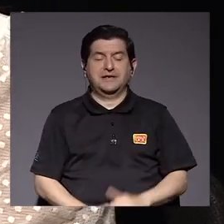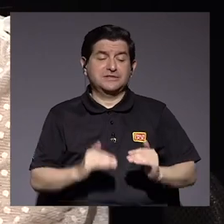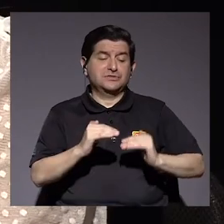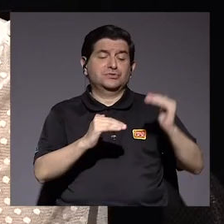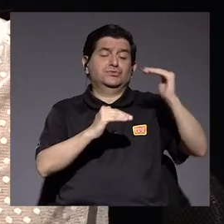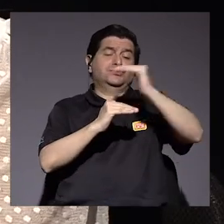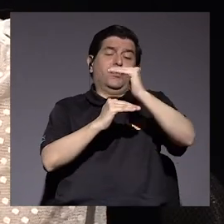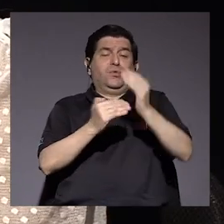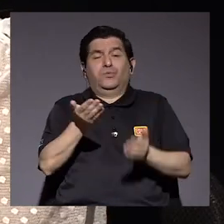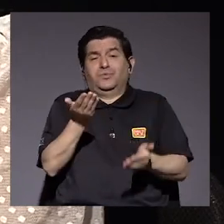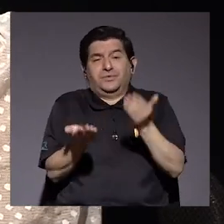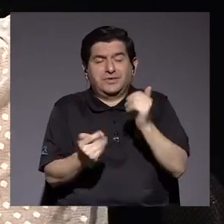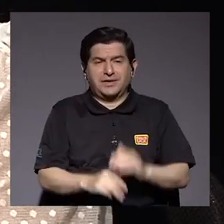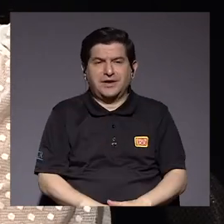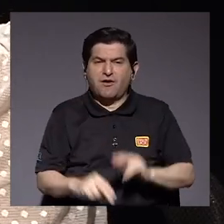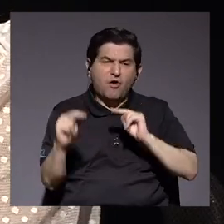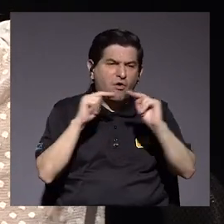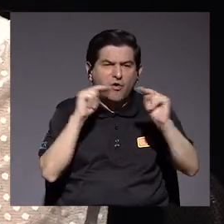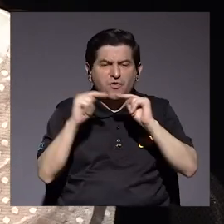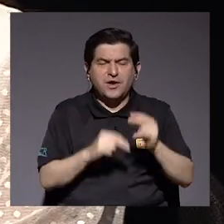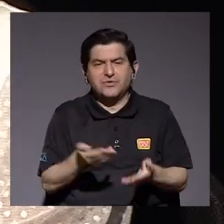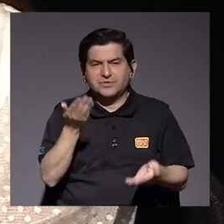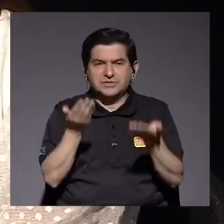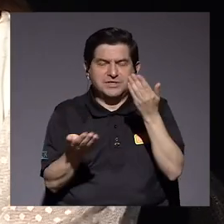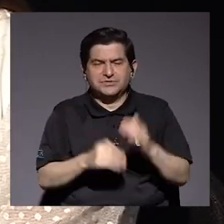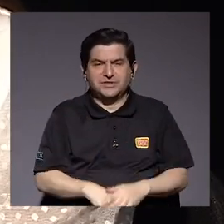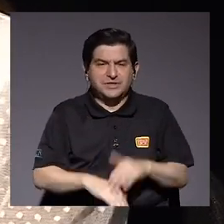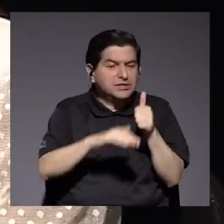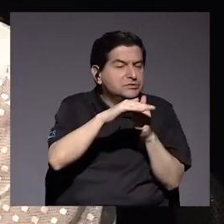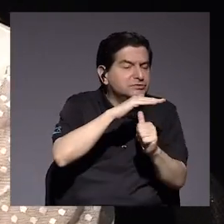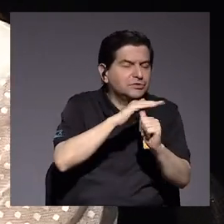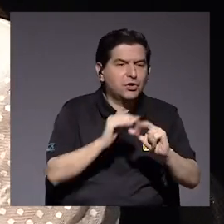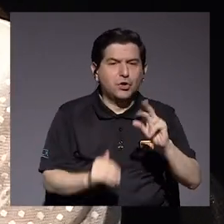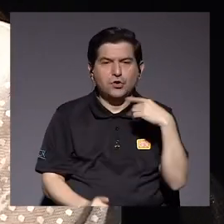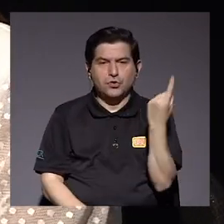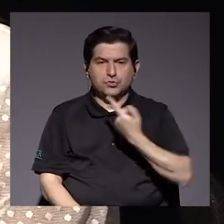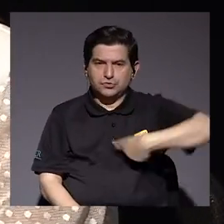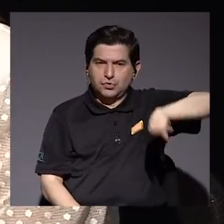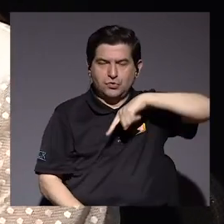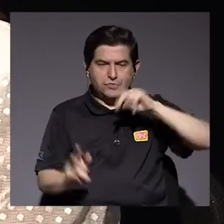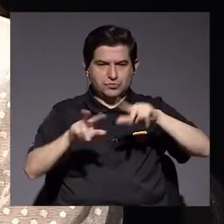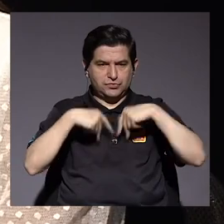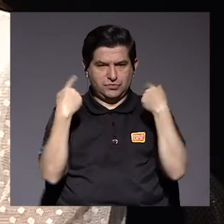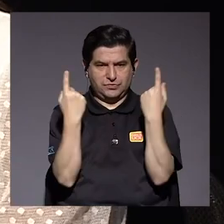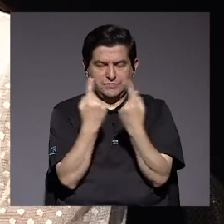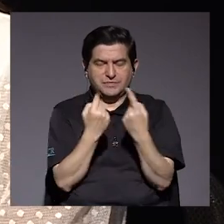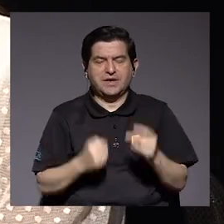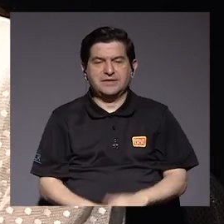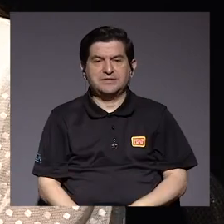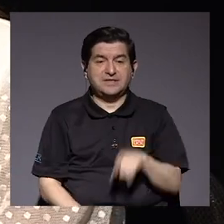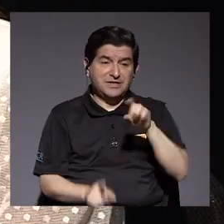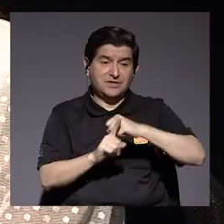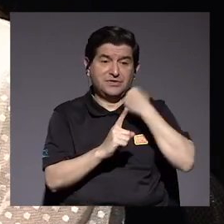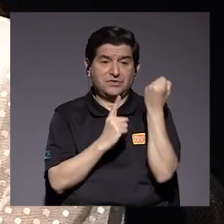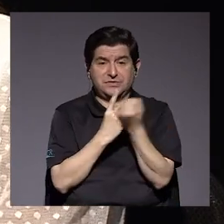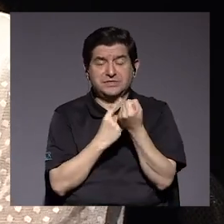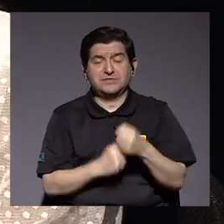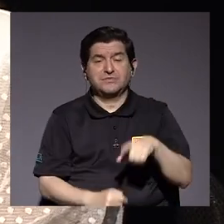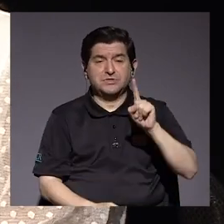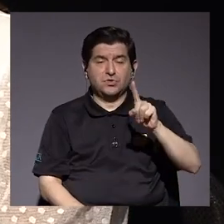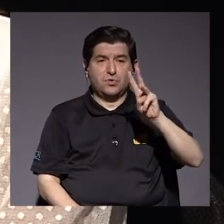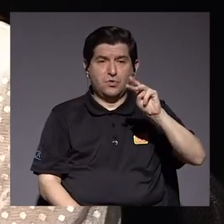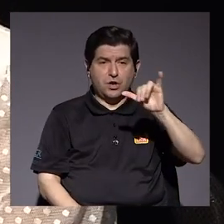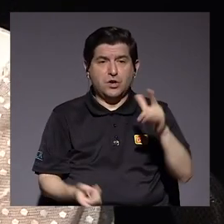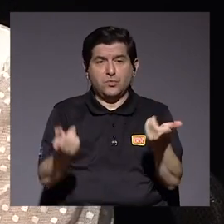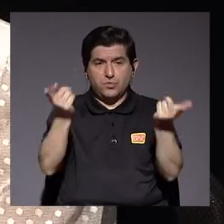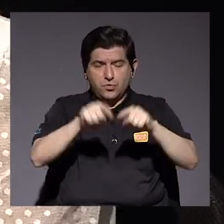encima y negociaciones por debajo de la mesa. Yo creo que no somos la única fracción que se liberó de esto el primero de mayo. Eso